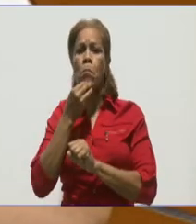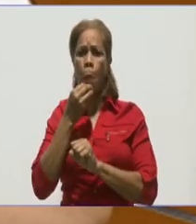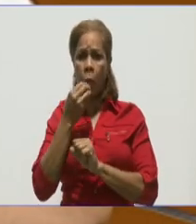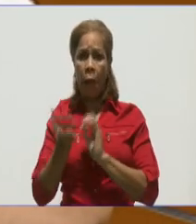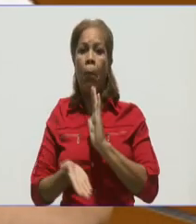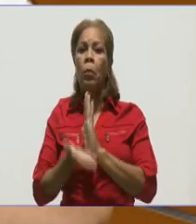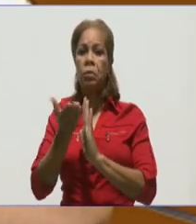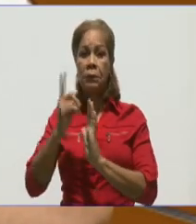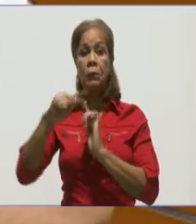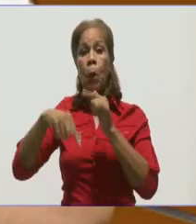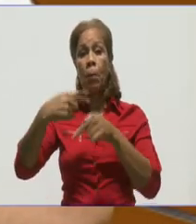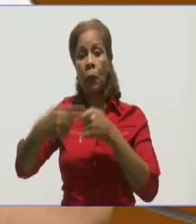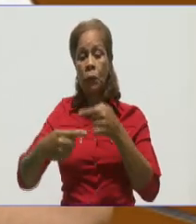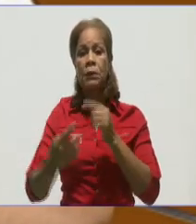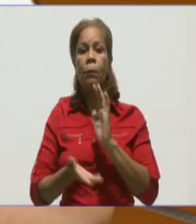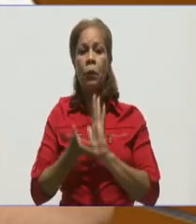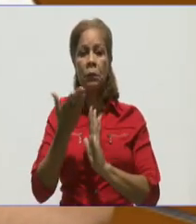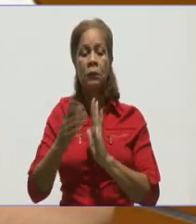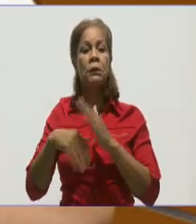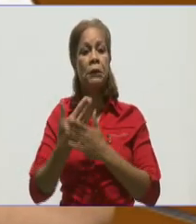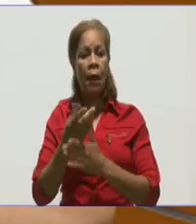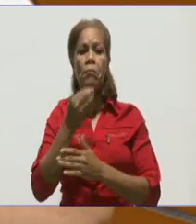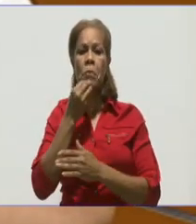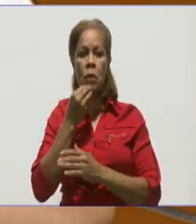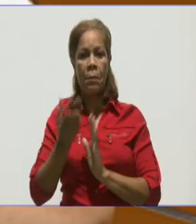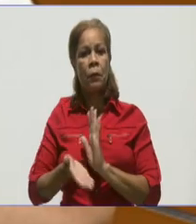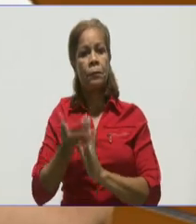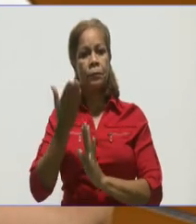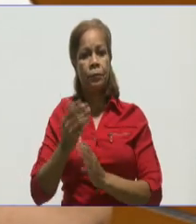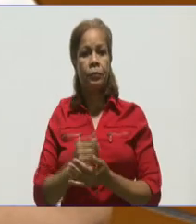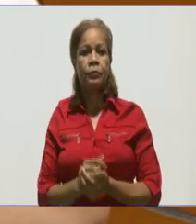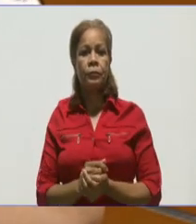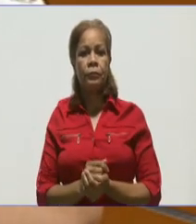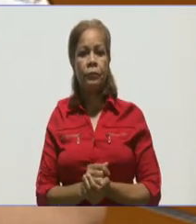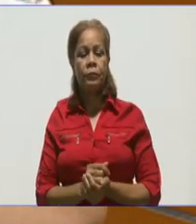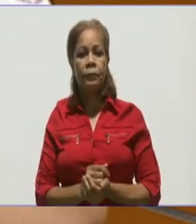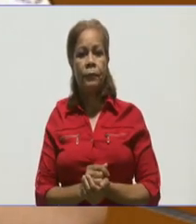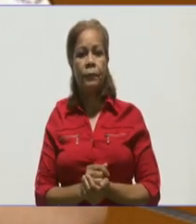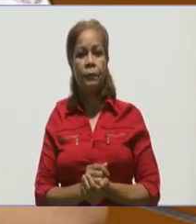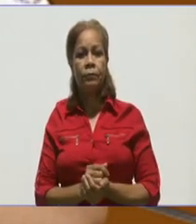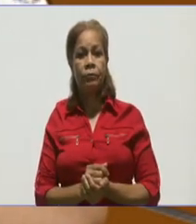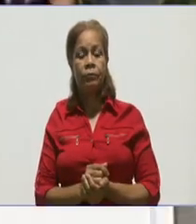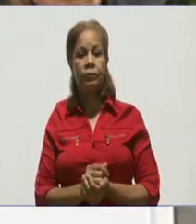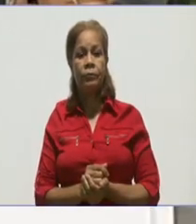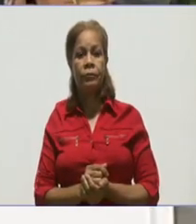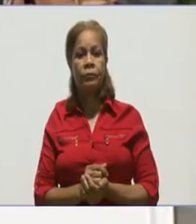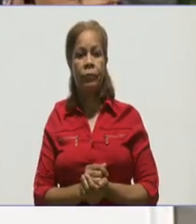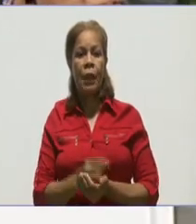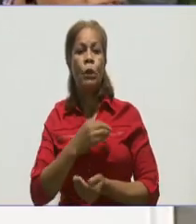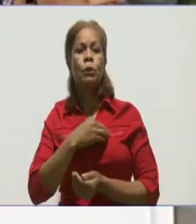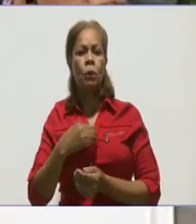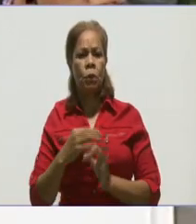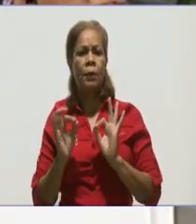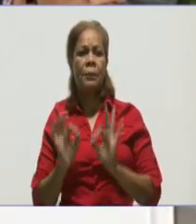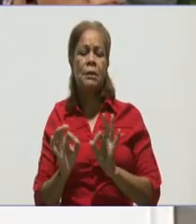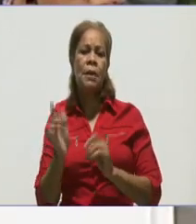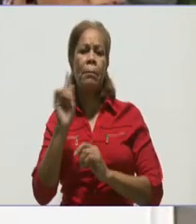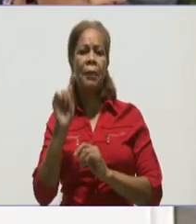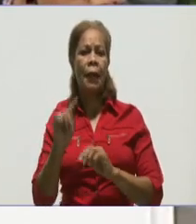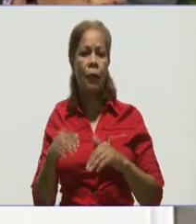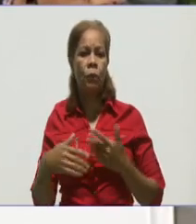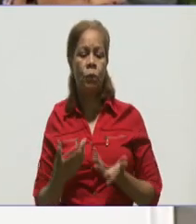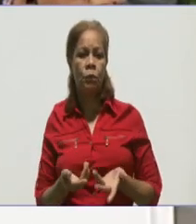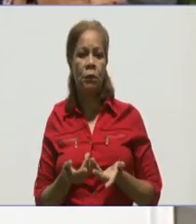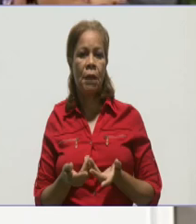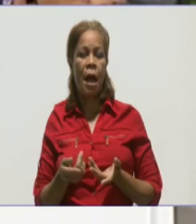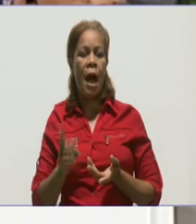fíjense. La situación que hoy tiene la provincia, la tendencia es va a seguir al incremento. Doctora, precisamente sobre este particular se dialogaba